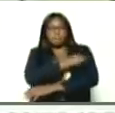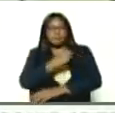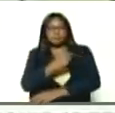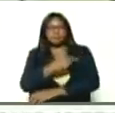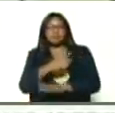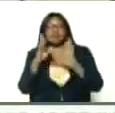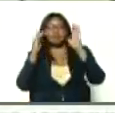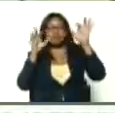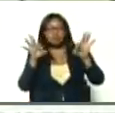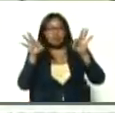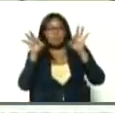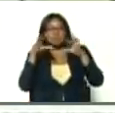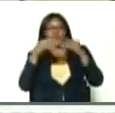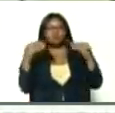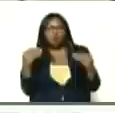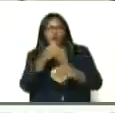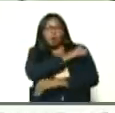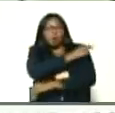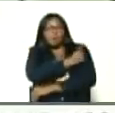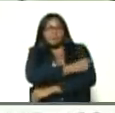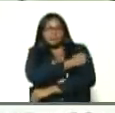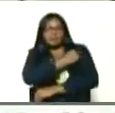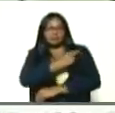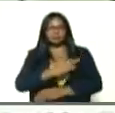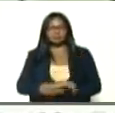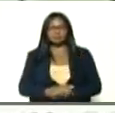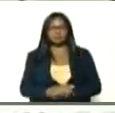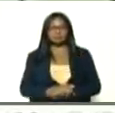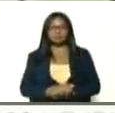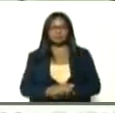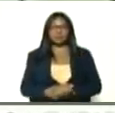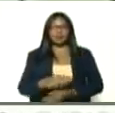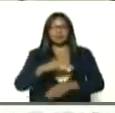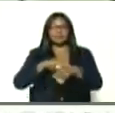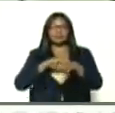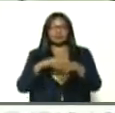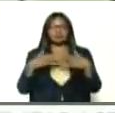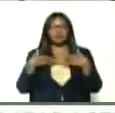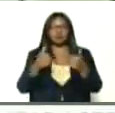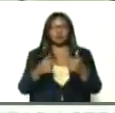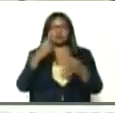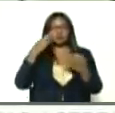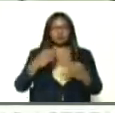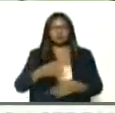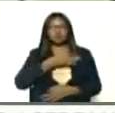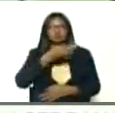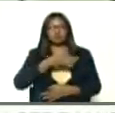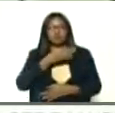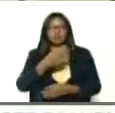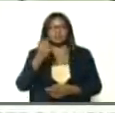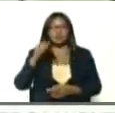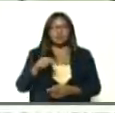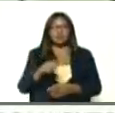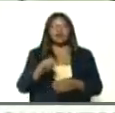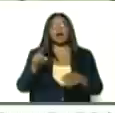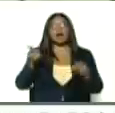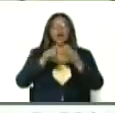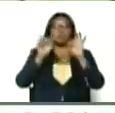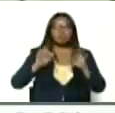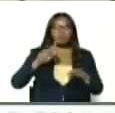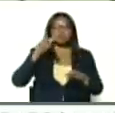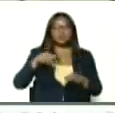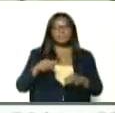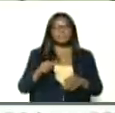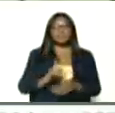Sentinela, y en todos los hospitales, del Ministerio de Salud, del Seguro Social, Magalita, el Carvatibir,